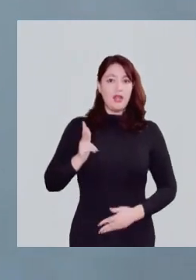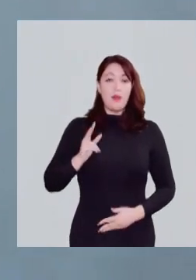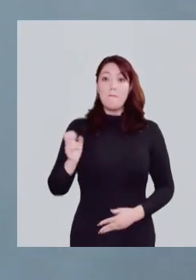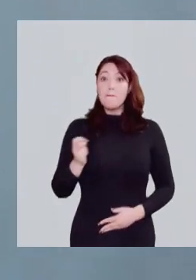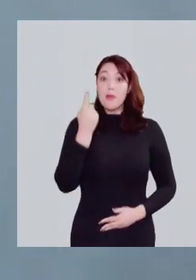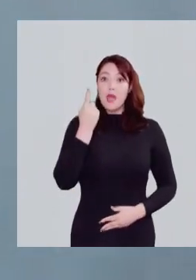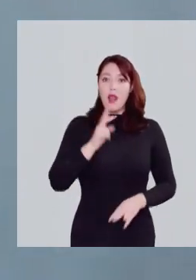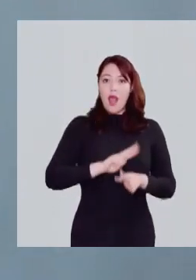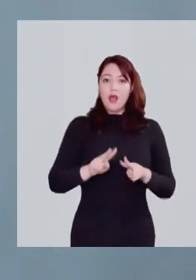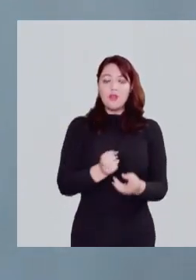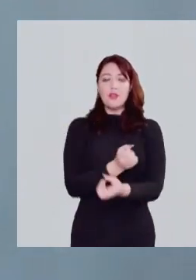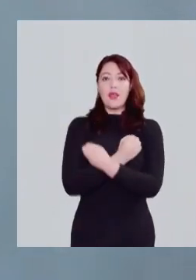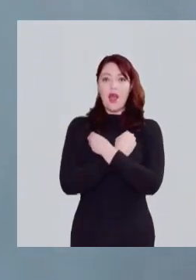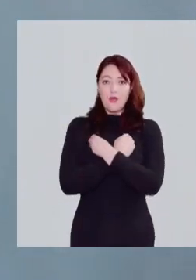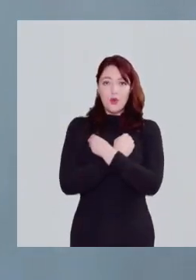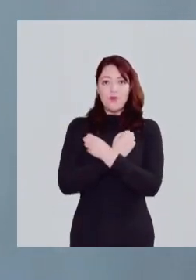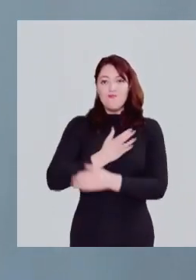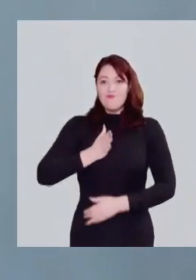como mi primer acto de amor.